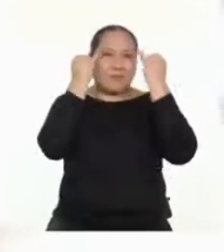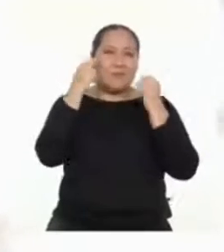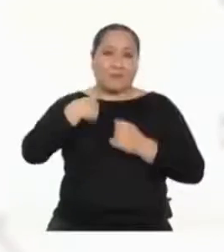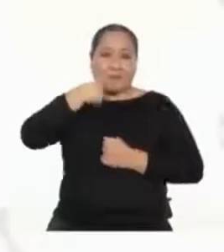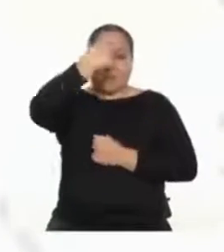o una imagen de ustedes. profesor!